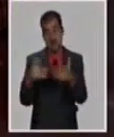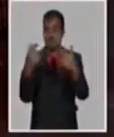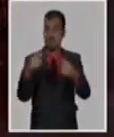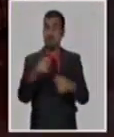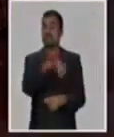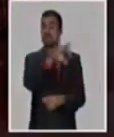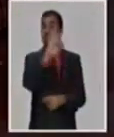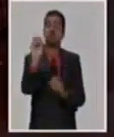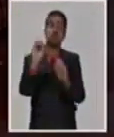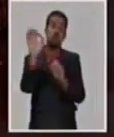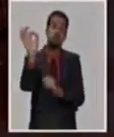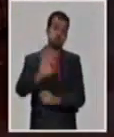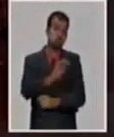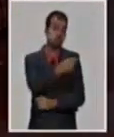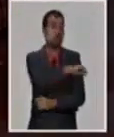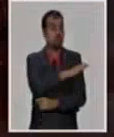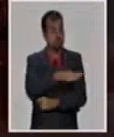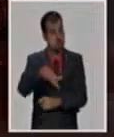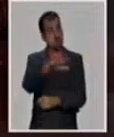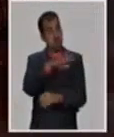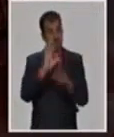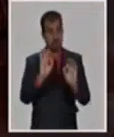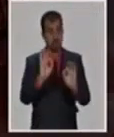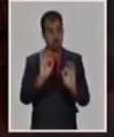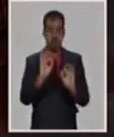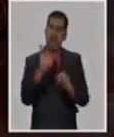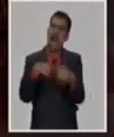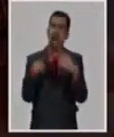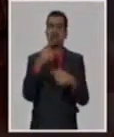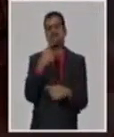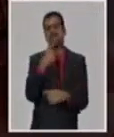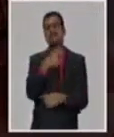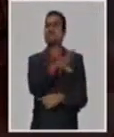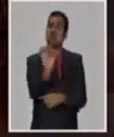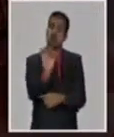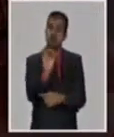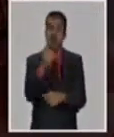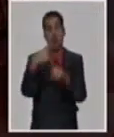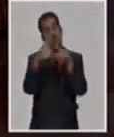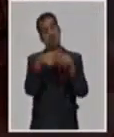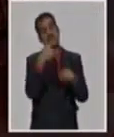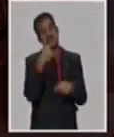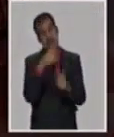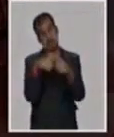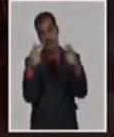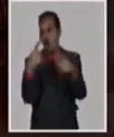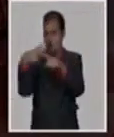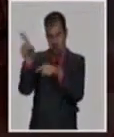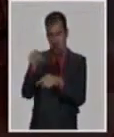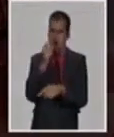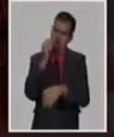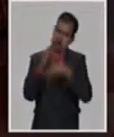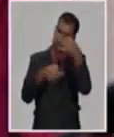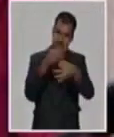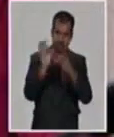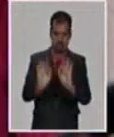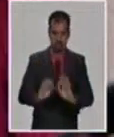aproximadamente de la población? Más o menos, están diciendo unos de 100 hasta 50, otros dicen más arriba, seguro que se va a referir Vicente, pero